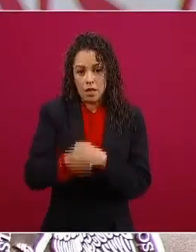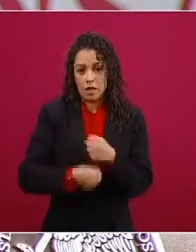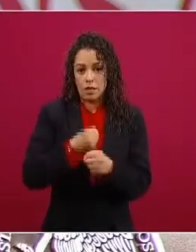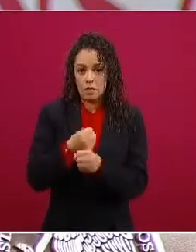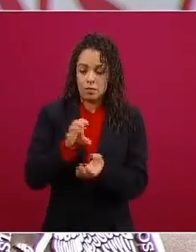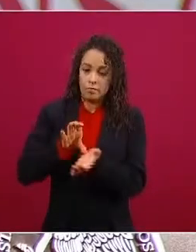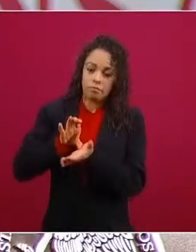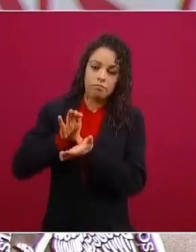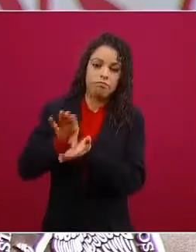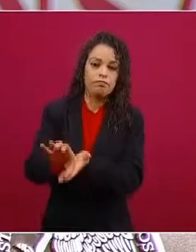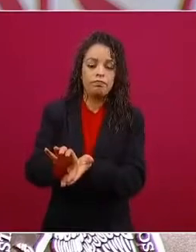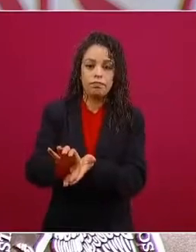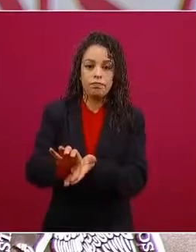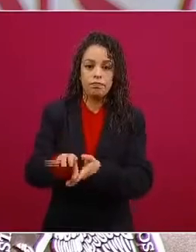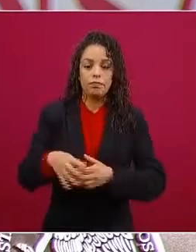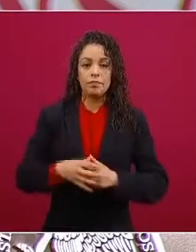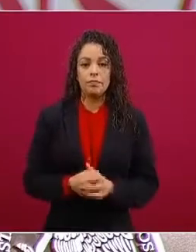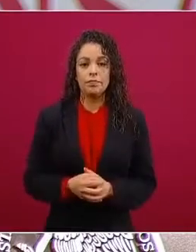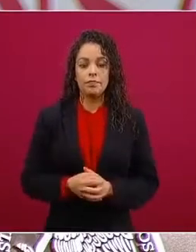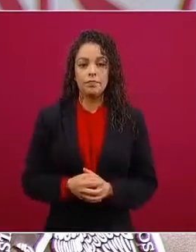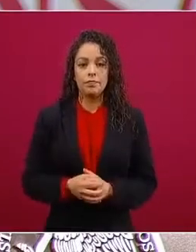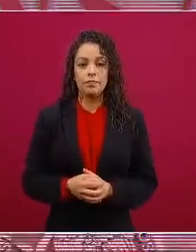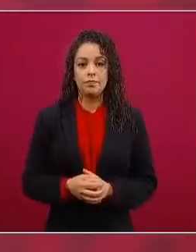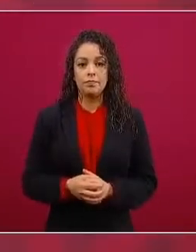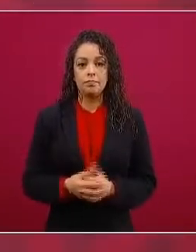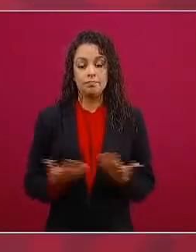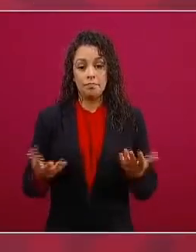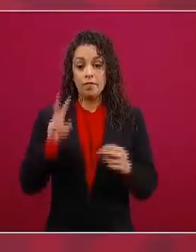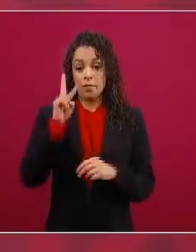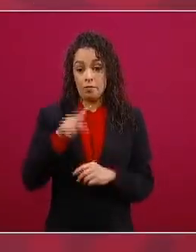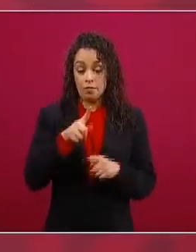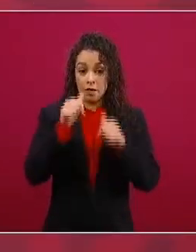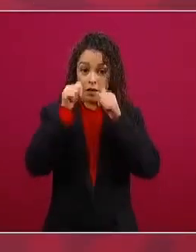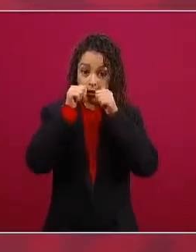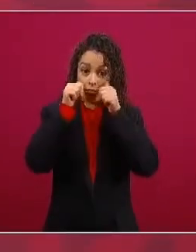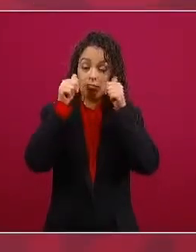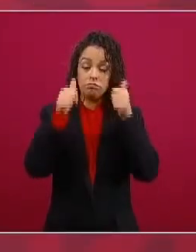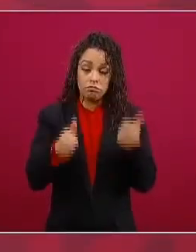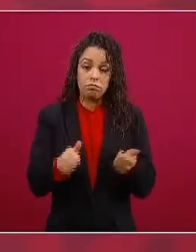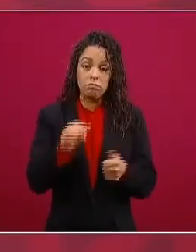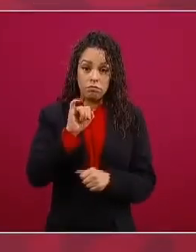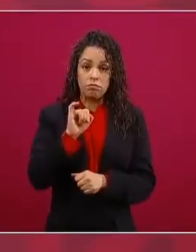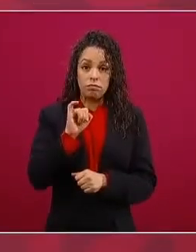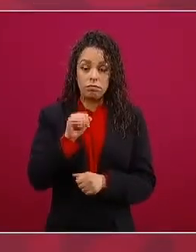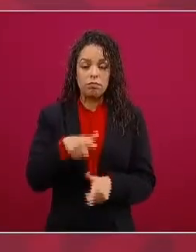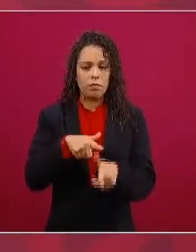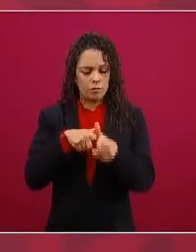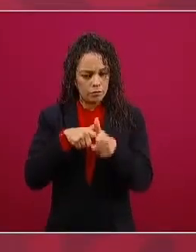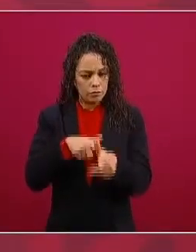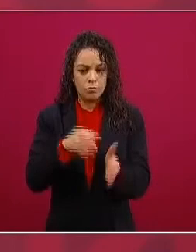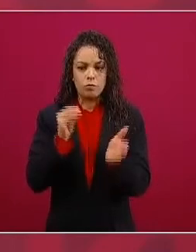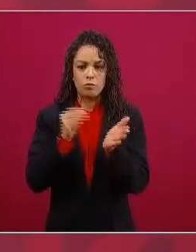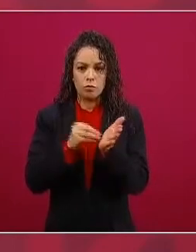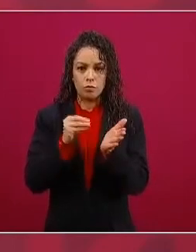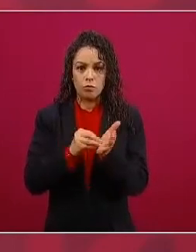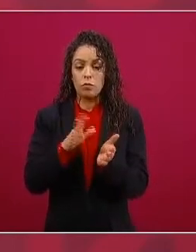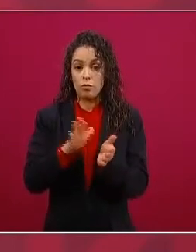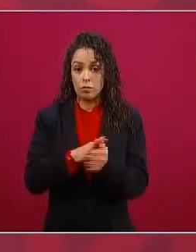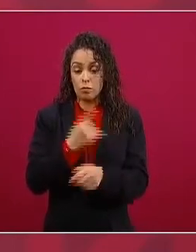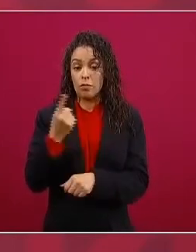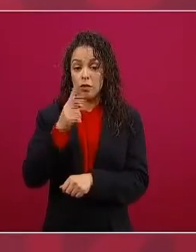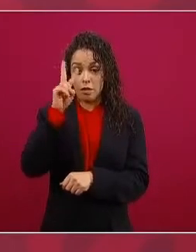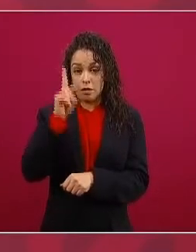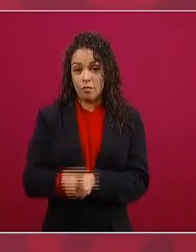entonces estamos atendiendo eso que en efecto es un asunto muy grave